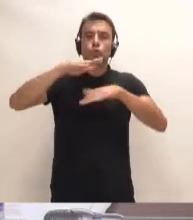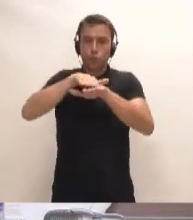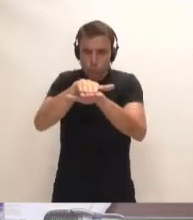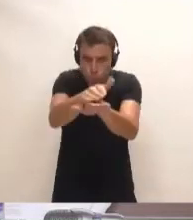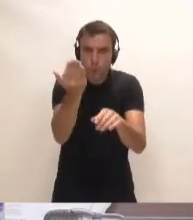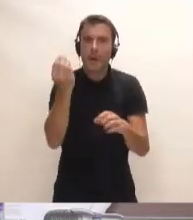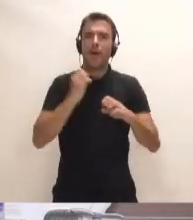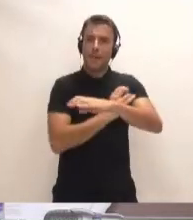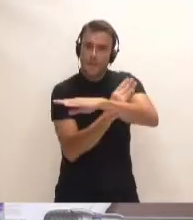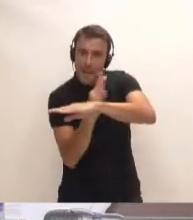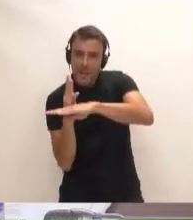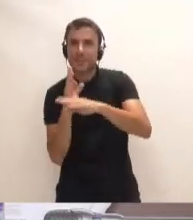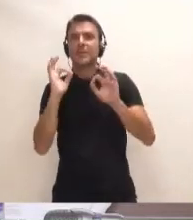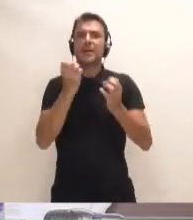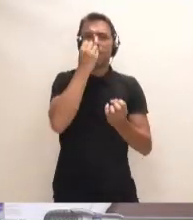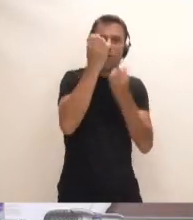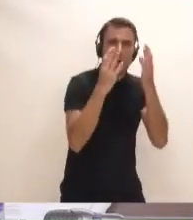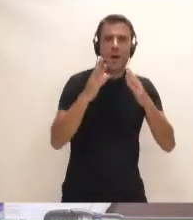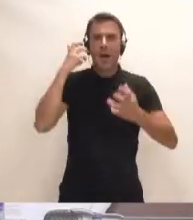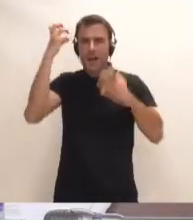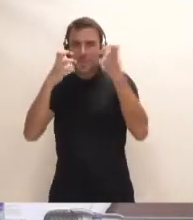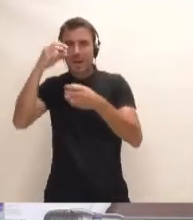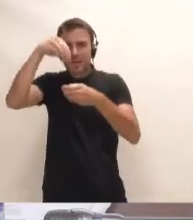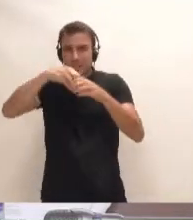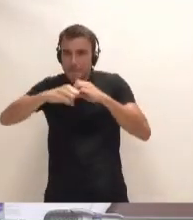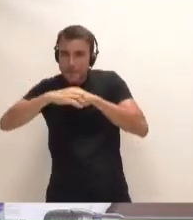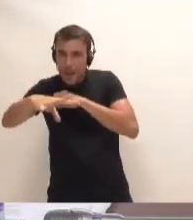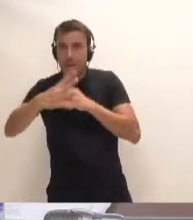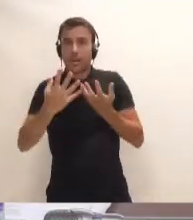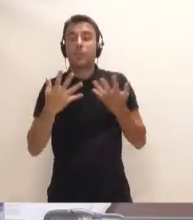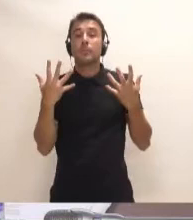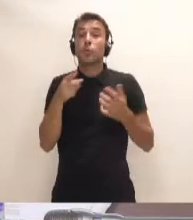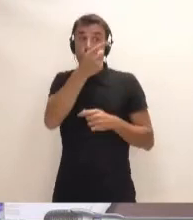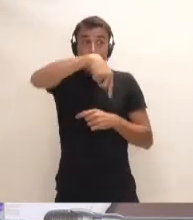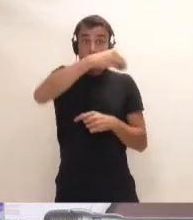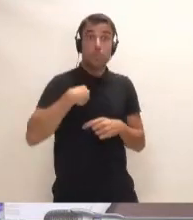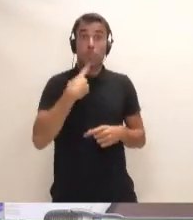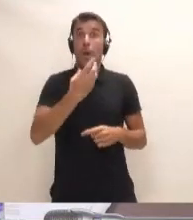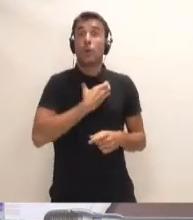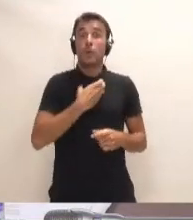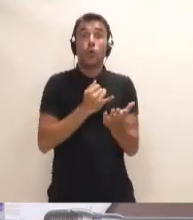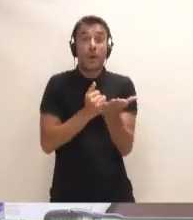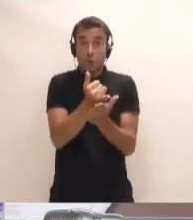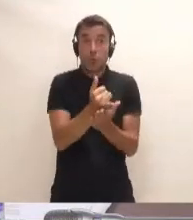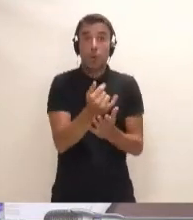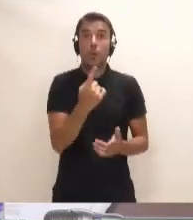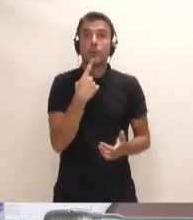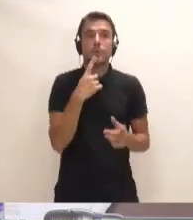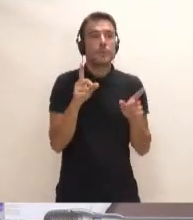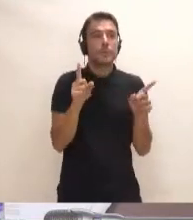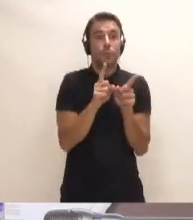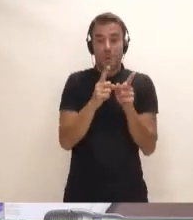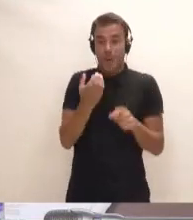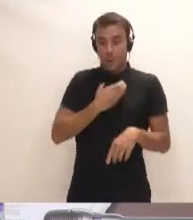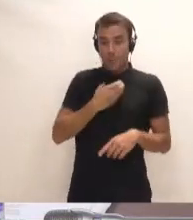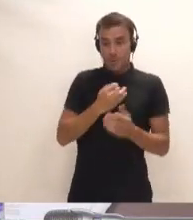sobre la vegetación y la faula. Ustedes mismos desde el Ayuntamiento de Guía de Isora señalaban que, bueno, no eran capaces desde